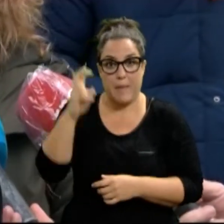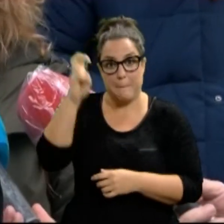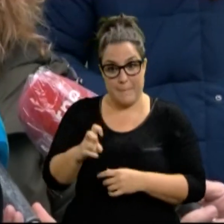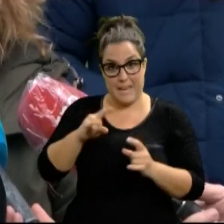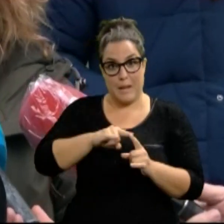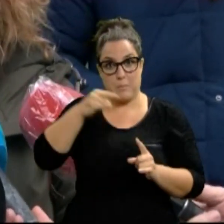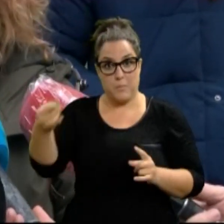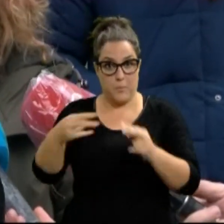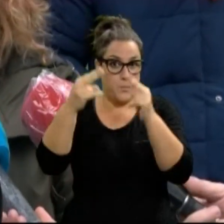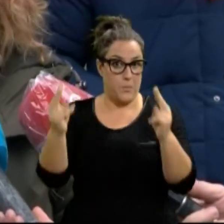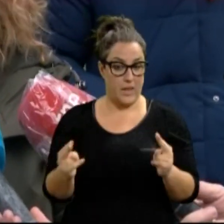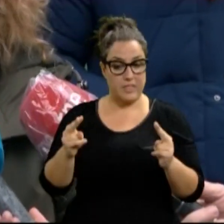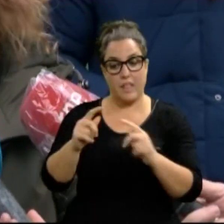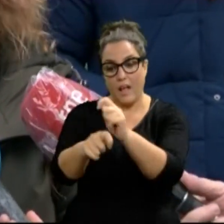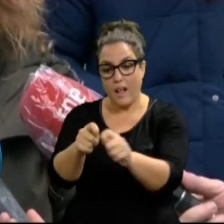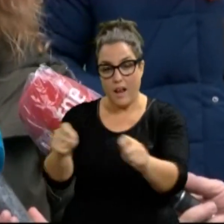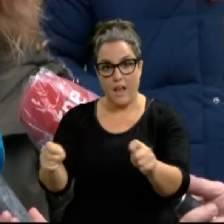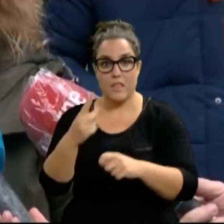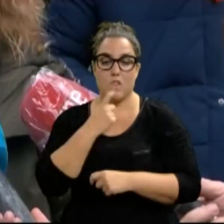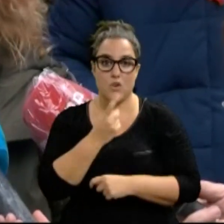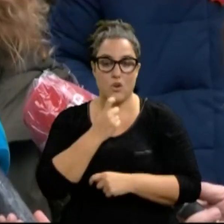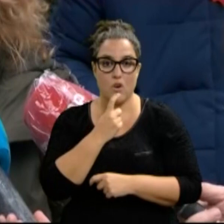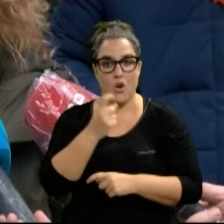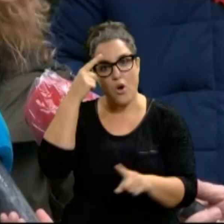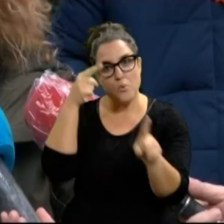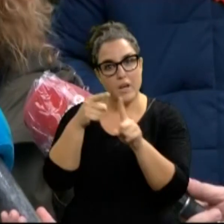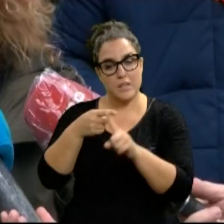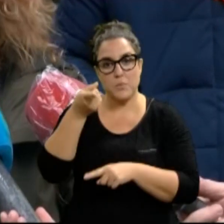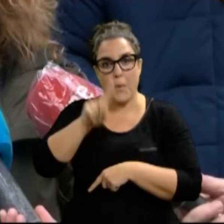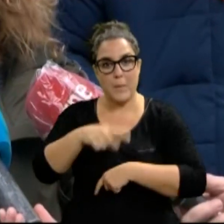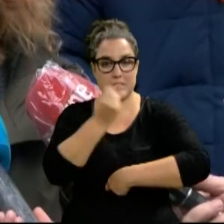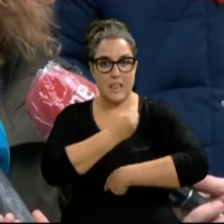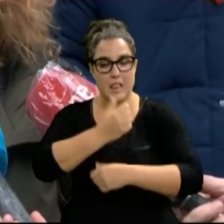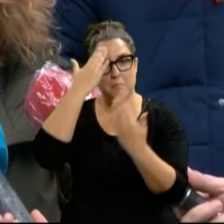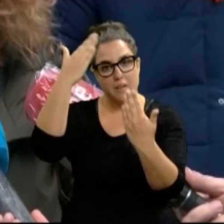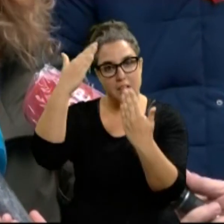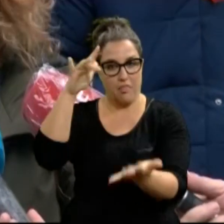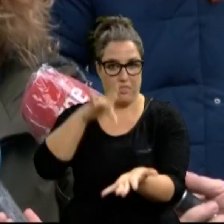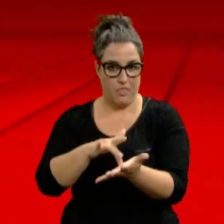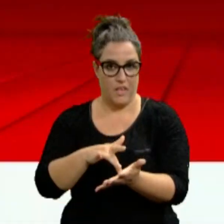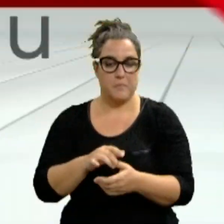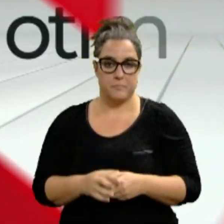este puente y aten un lazo rojo para que durante todo el mes de diciembre se conmemore este día.